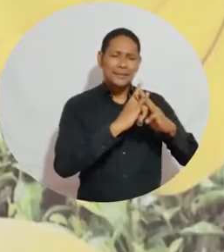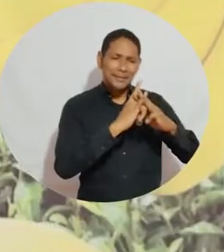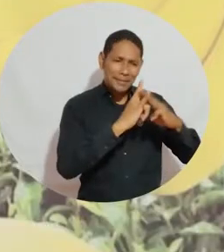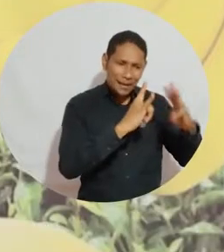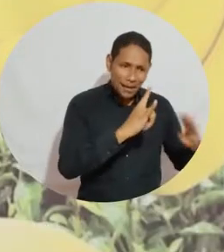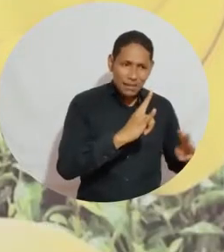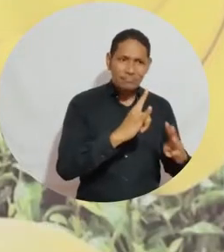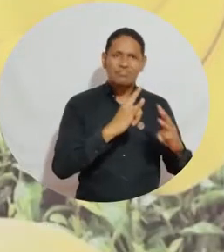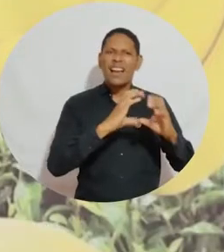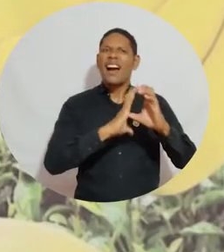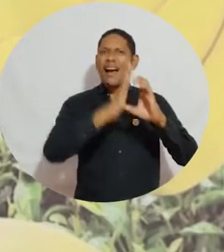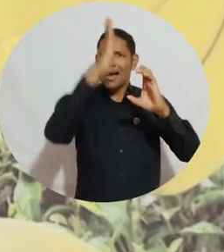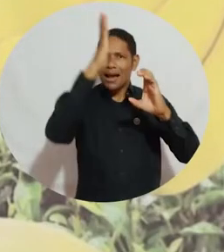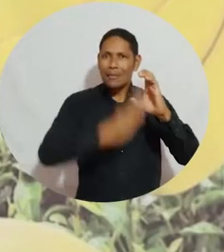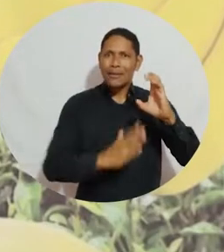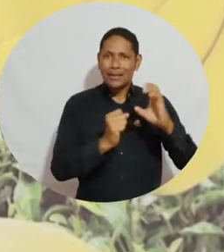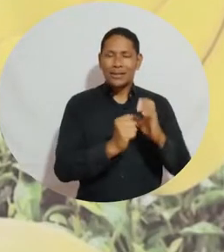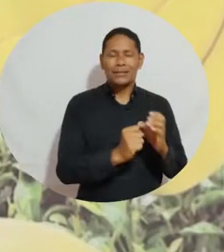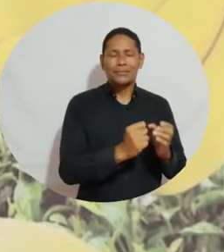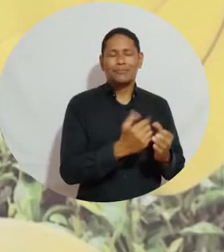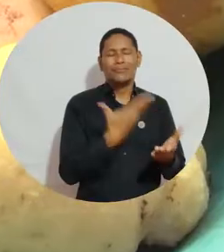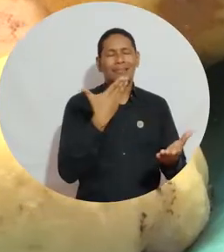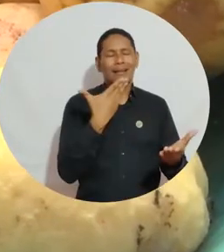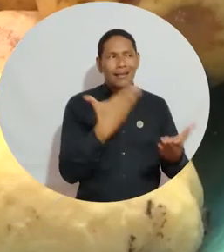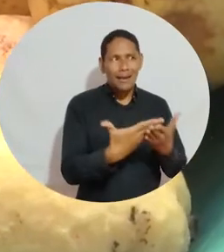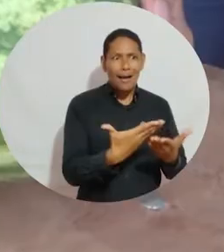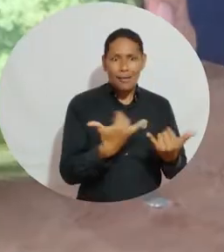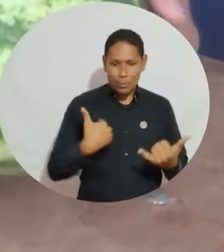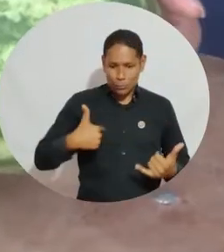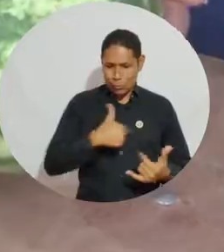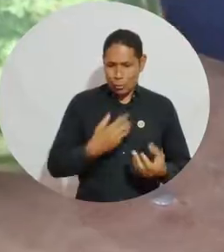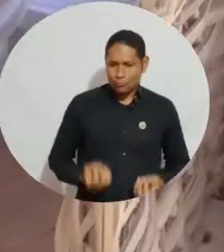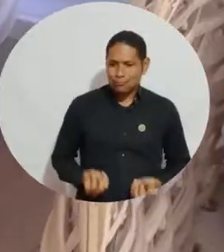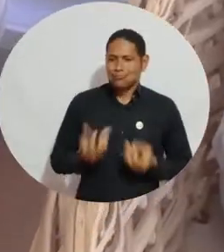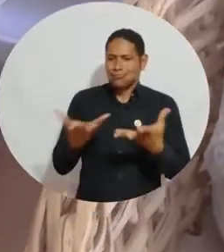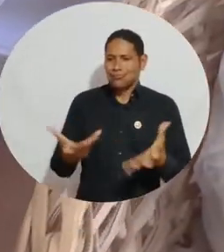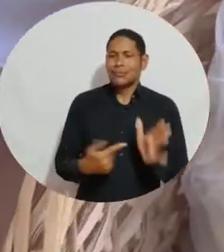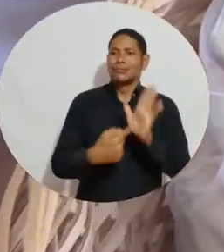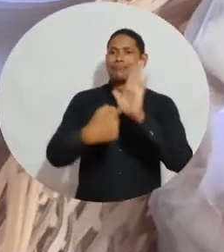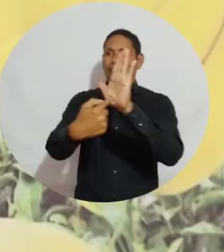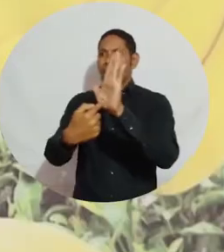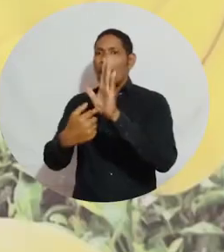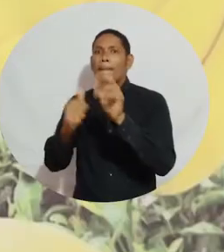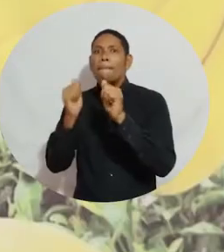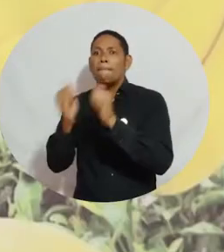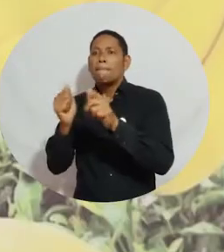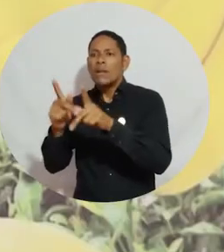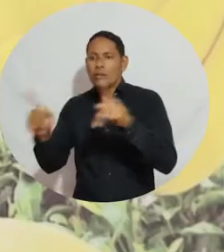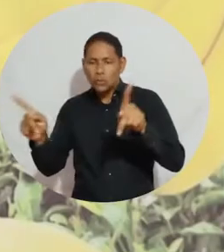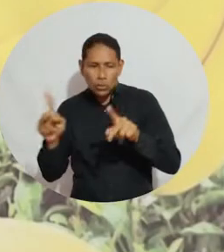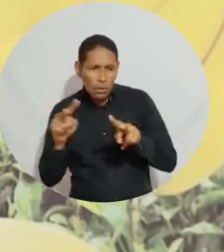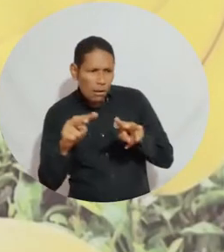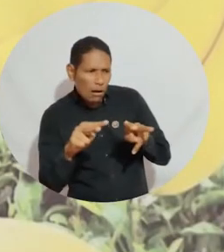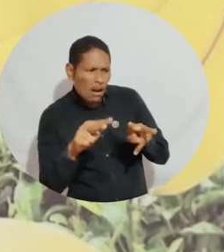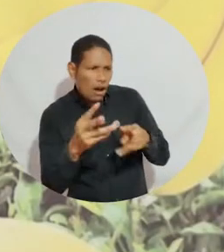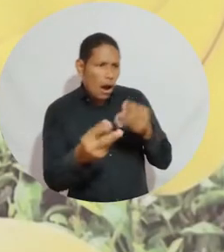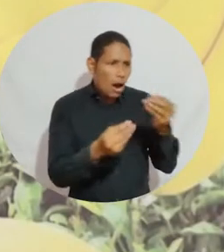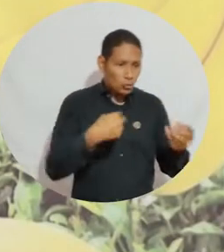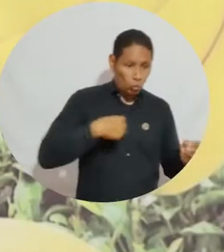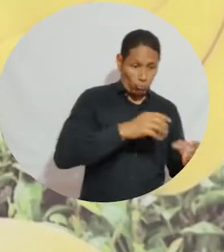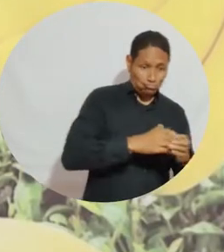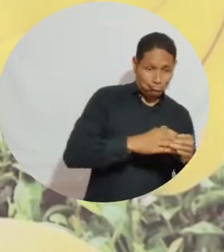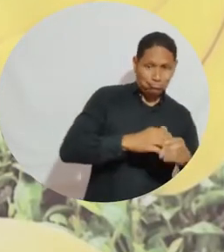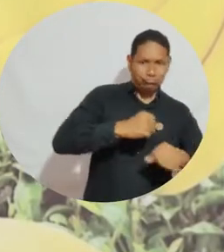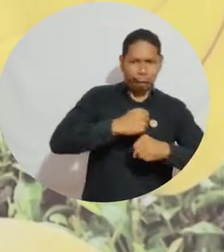Gracias le doy a la Universidad del Magdalena, a la Cámara de Comercio. Permitirnos esta oportunidad de mostrar nuestros productos, que así solo la gente se da cuenta de qué